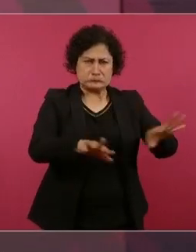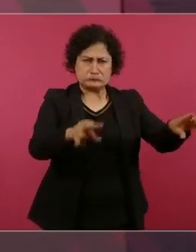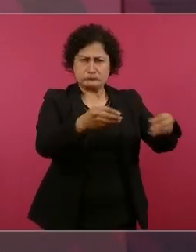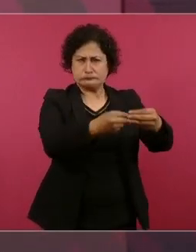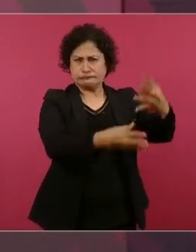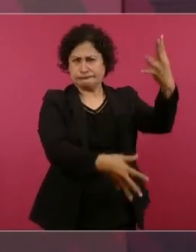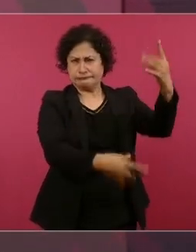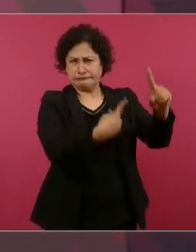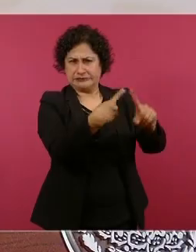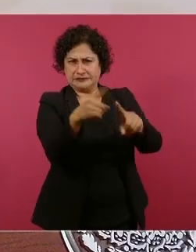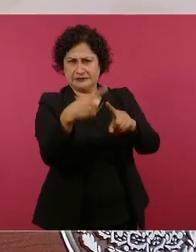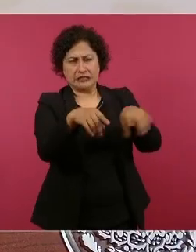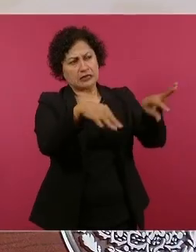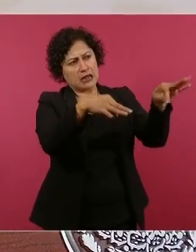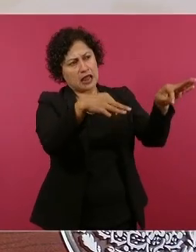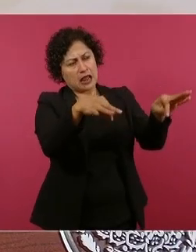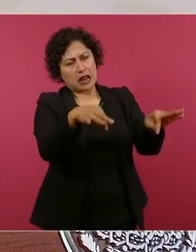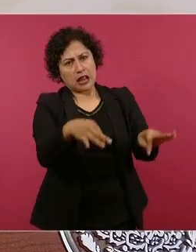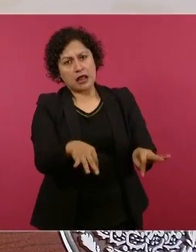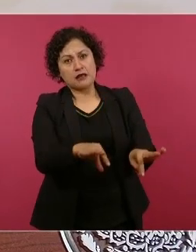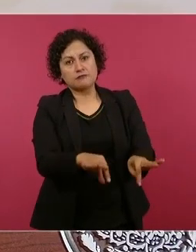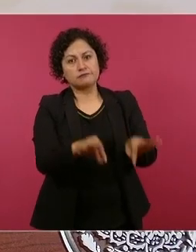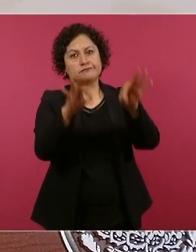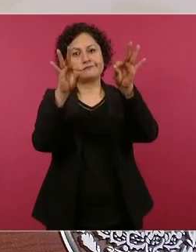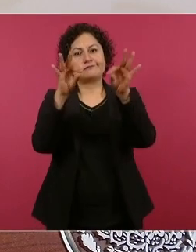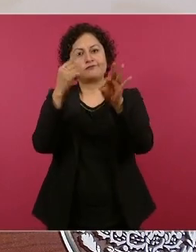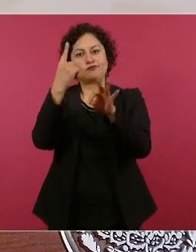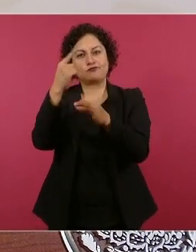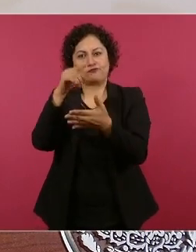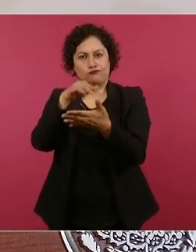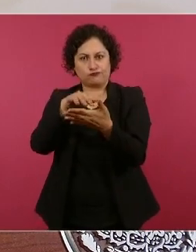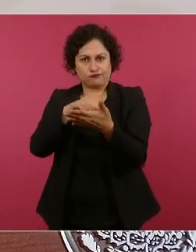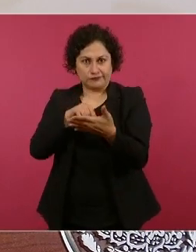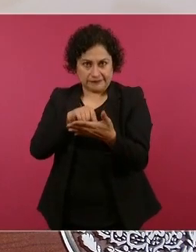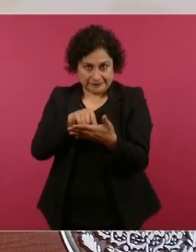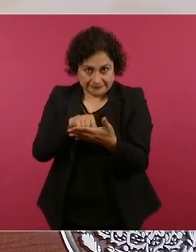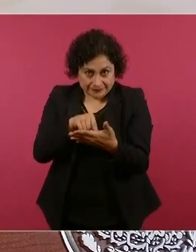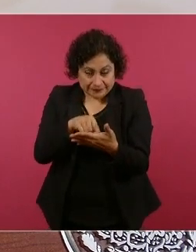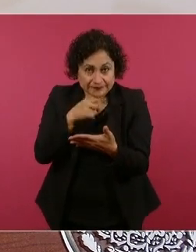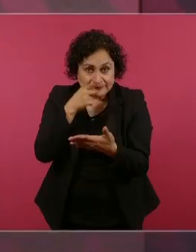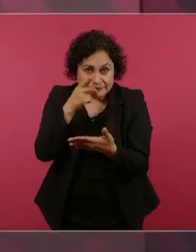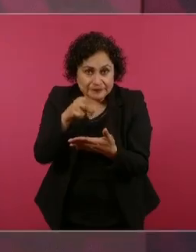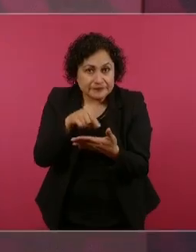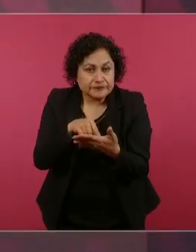del gobierno de Estados Unidos